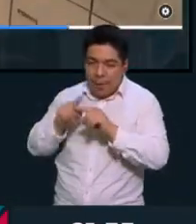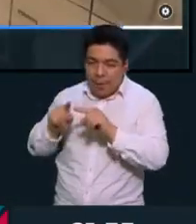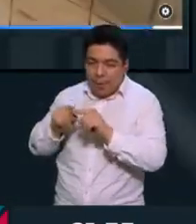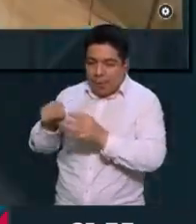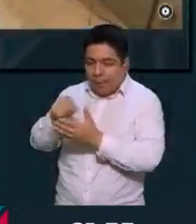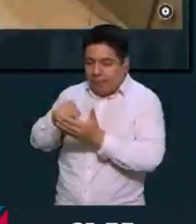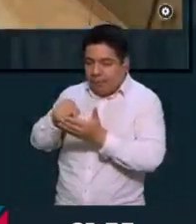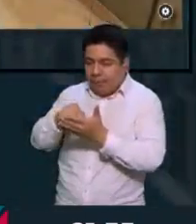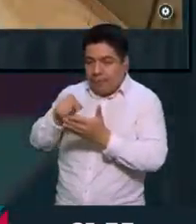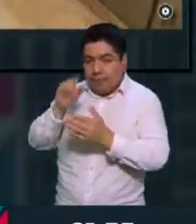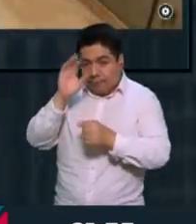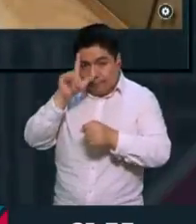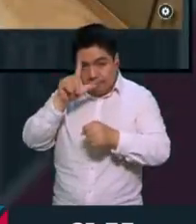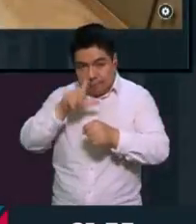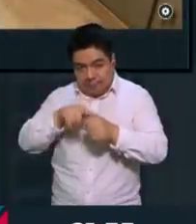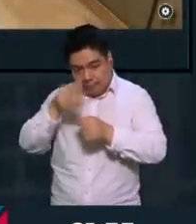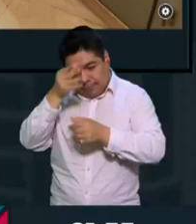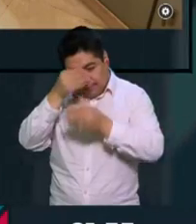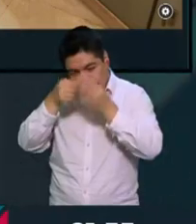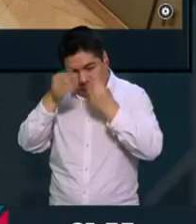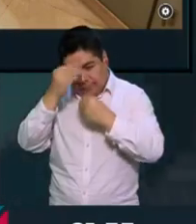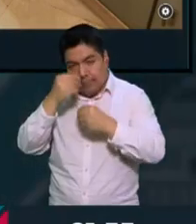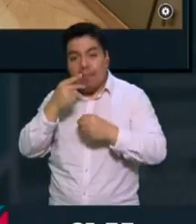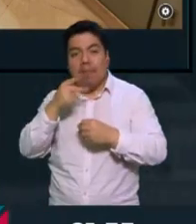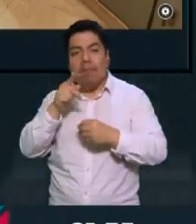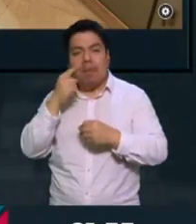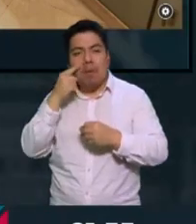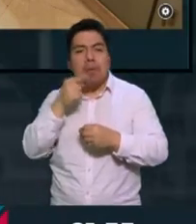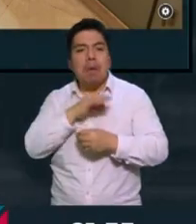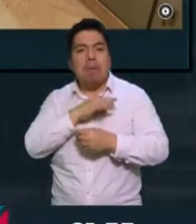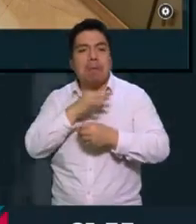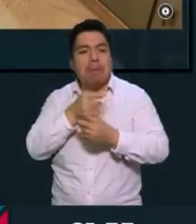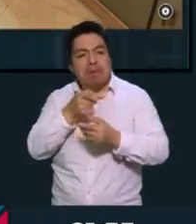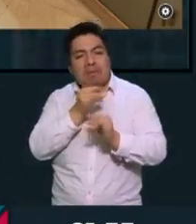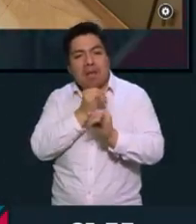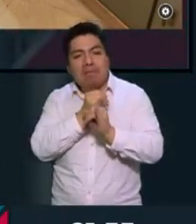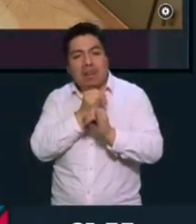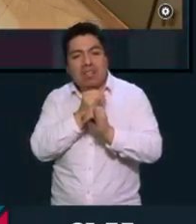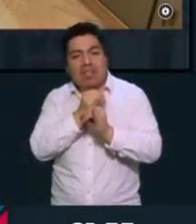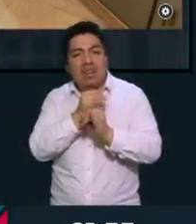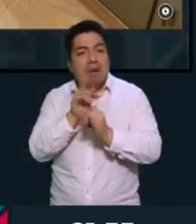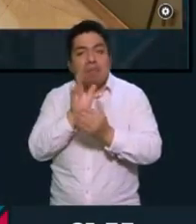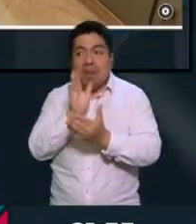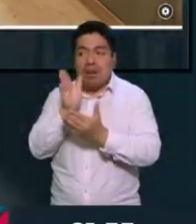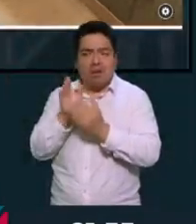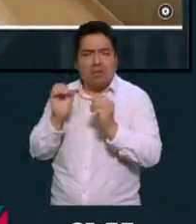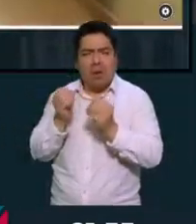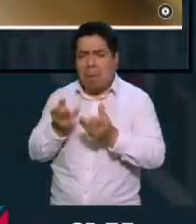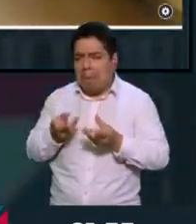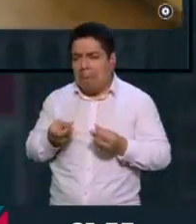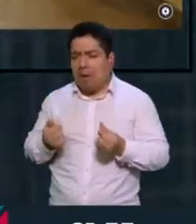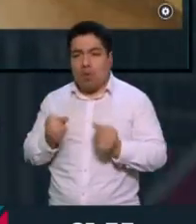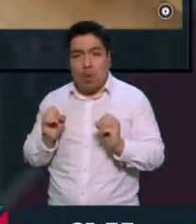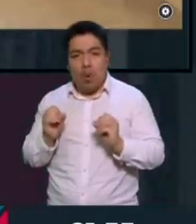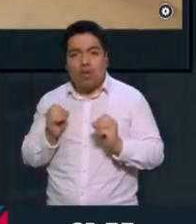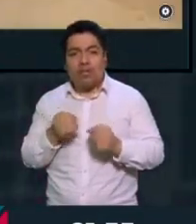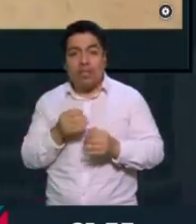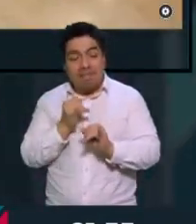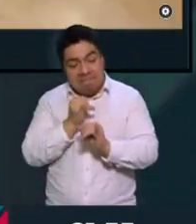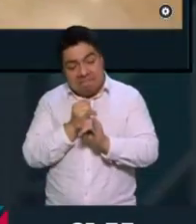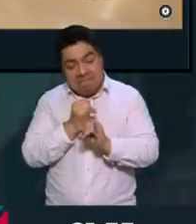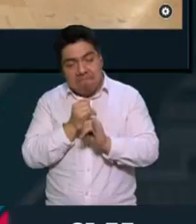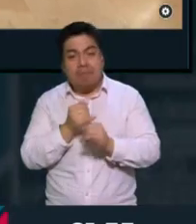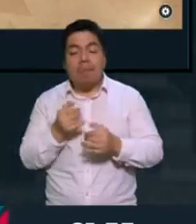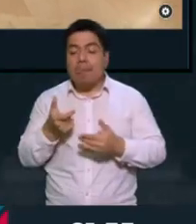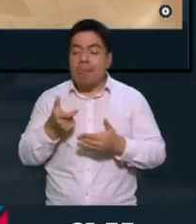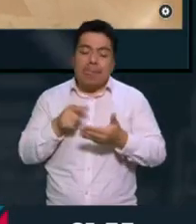espacios para la cultura, pues puedes verlo desde lejos, ¿no? No tienes que hacer tantísimos esfuerzos o gastar mucho dinero, sino que lo puedes ir viendo ahí